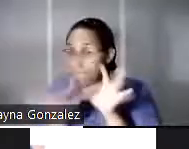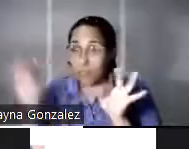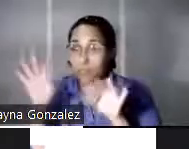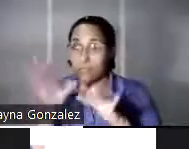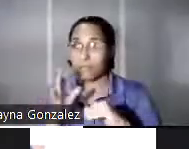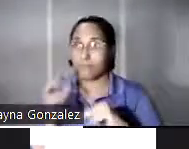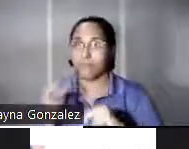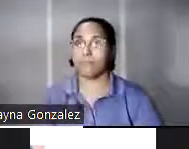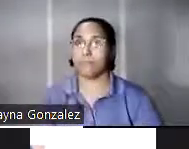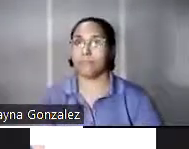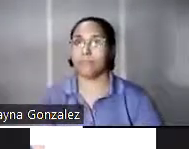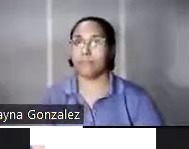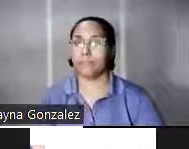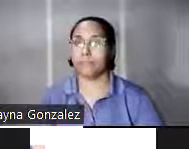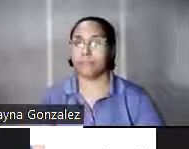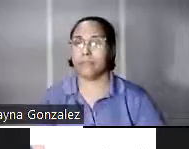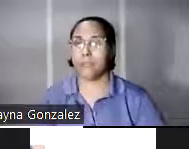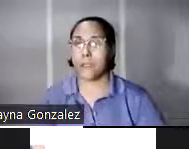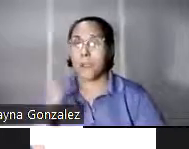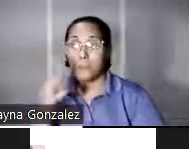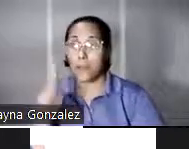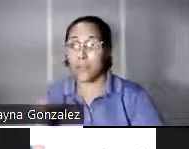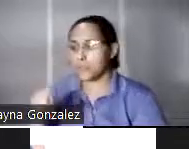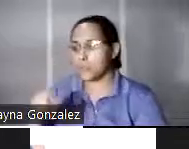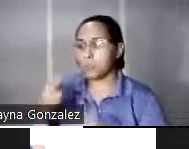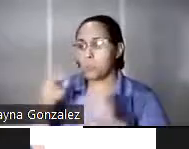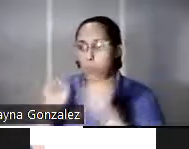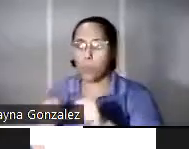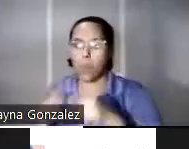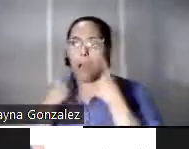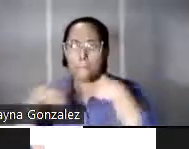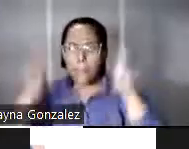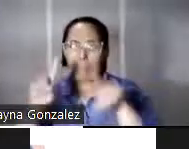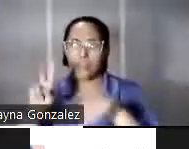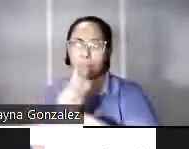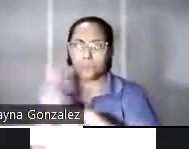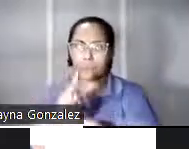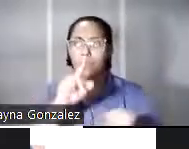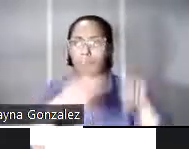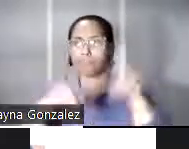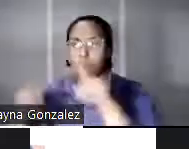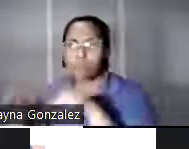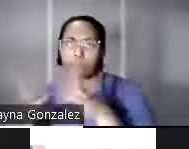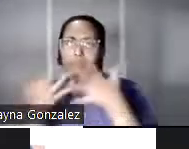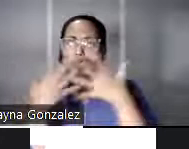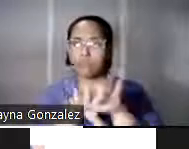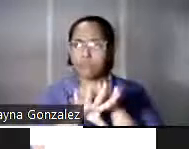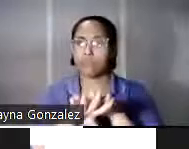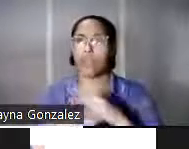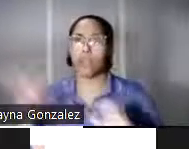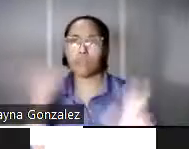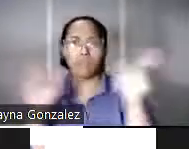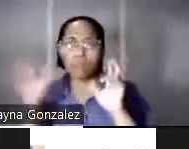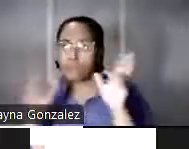para manejar la oferta que se les brinda, y la puesta en escena multimedia, es decir, la combinación de sonido,